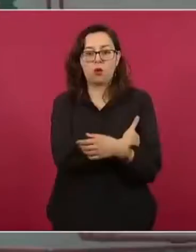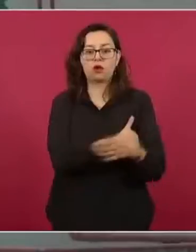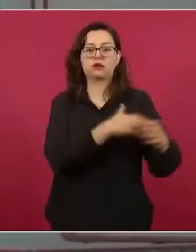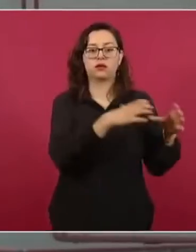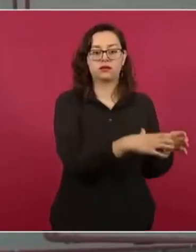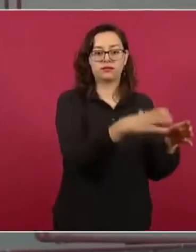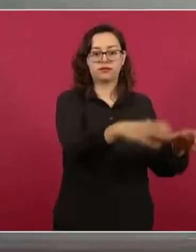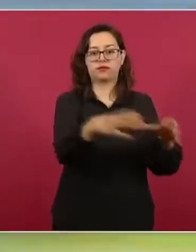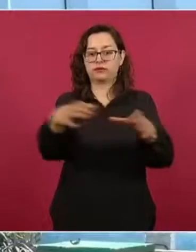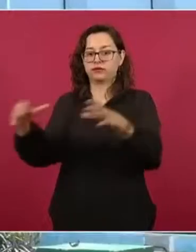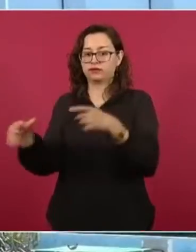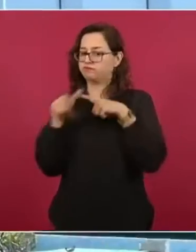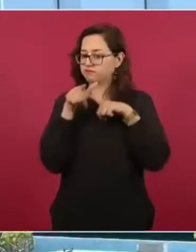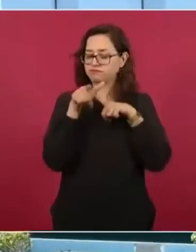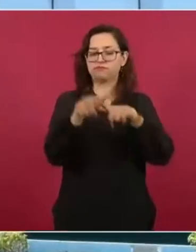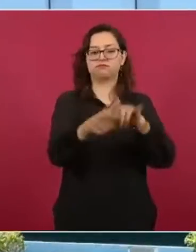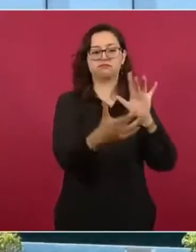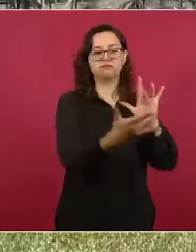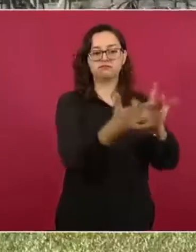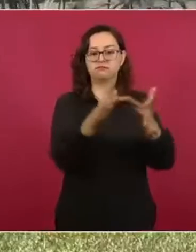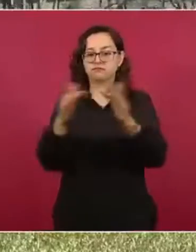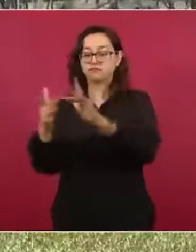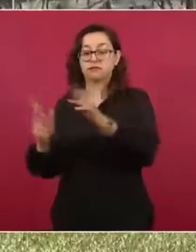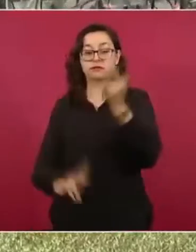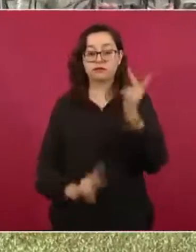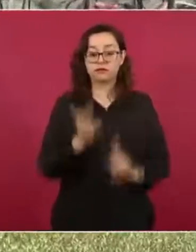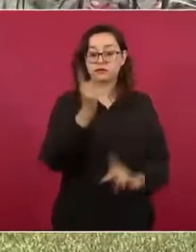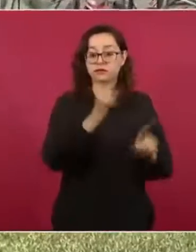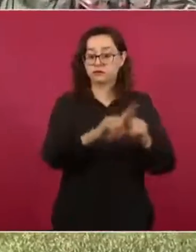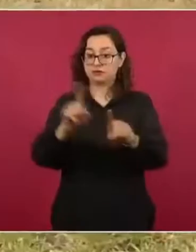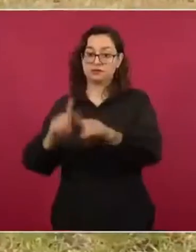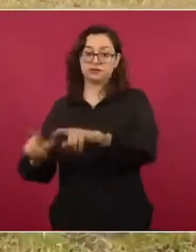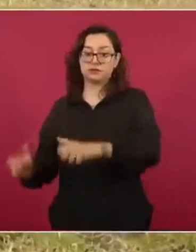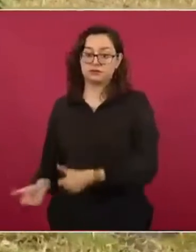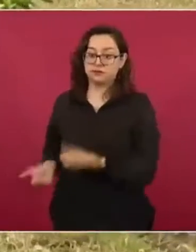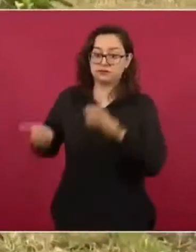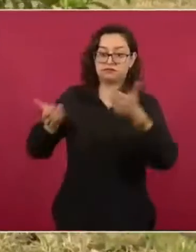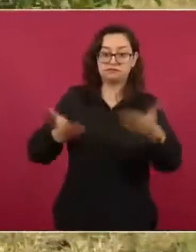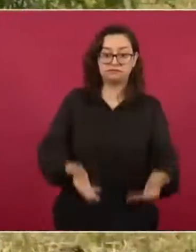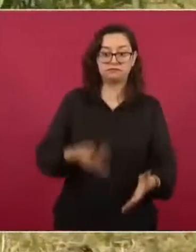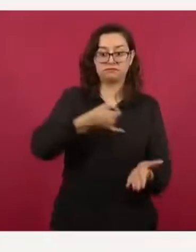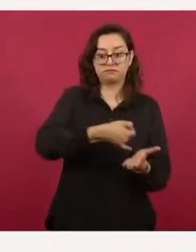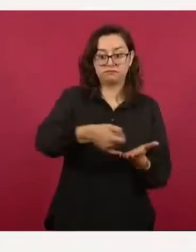con la integración de líneas. Continúa el traslado de plantas de ornato desde el vivero hasta las áreas verdes de la refinería.